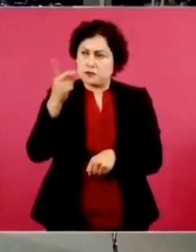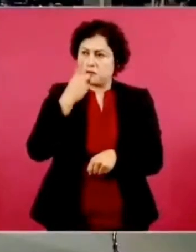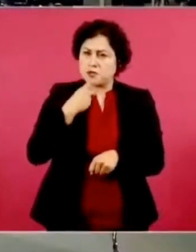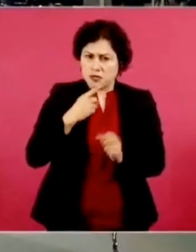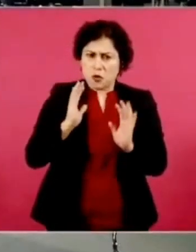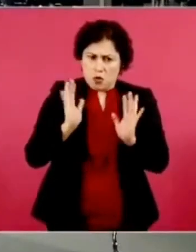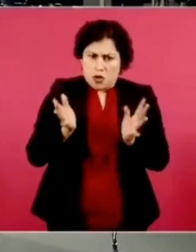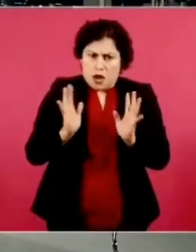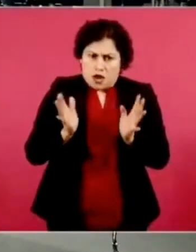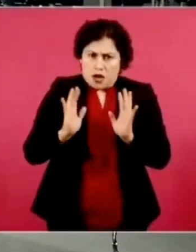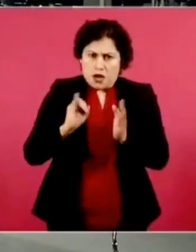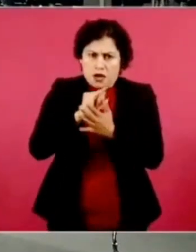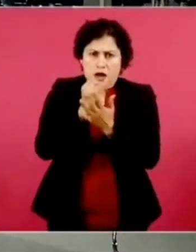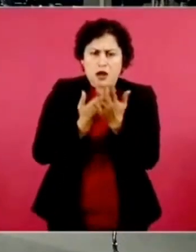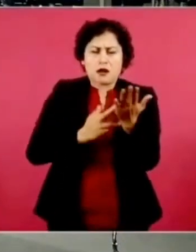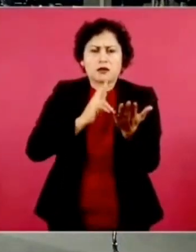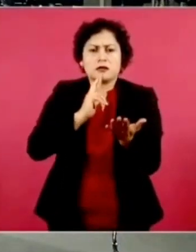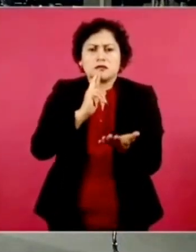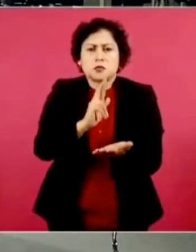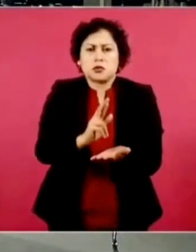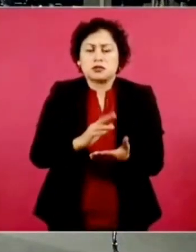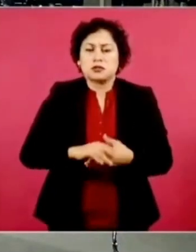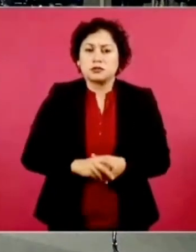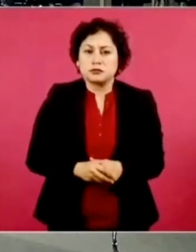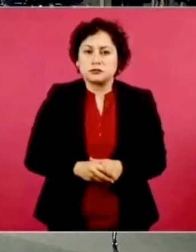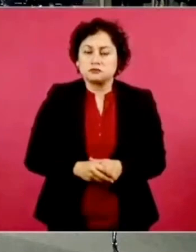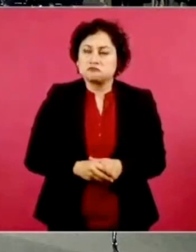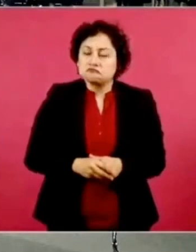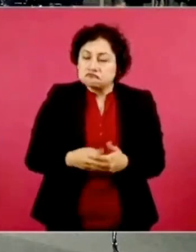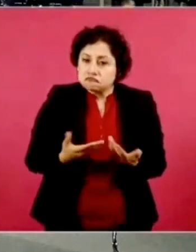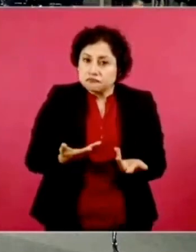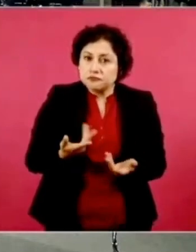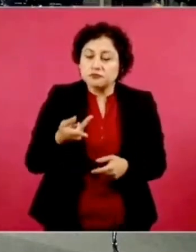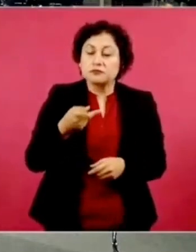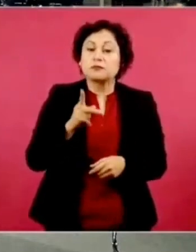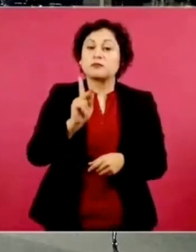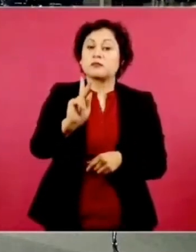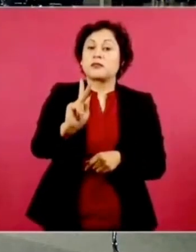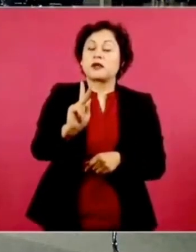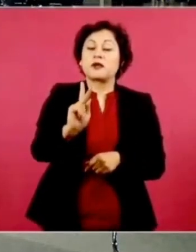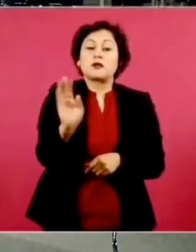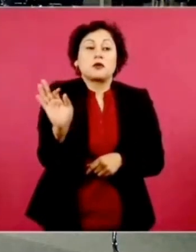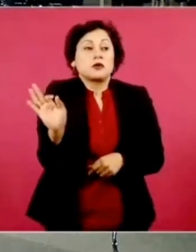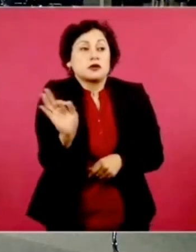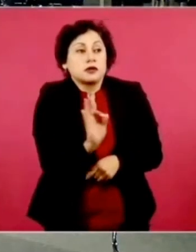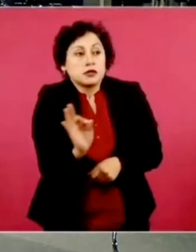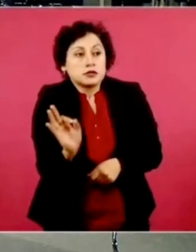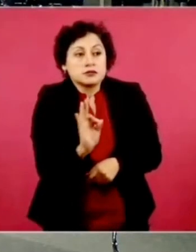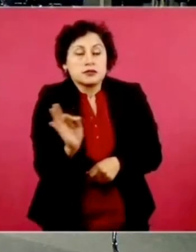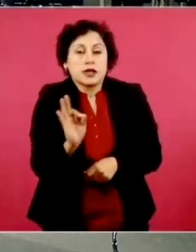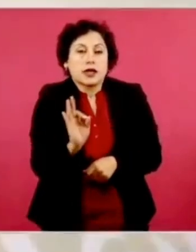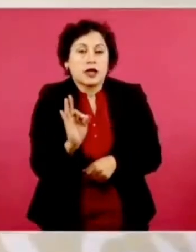pero a lo mejor no hubo oportunidad,